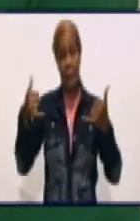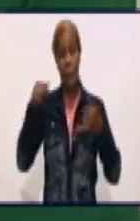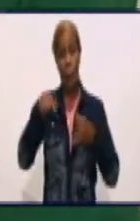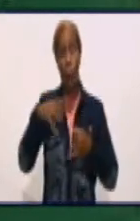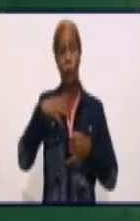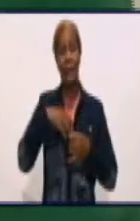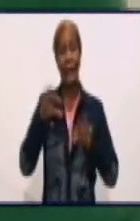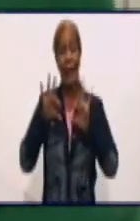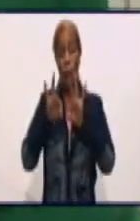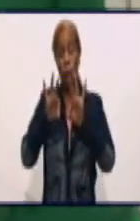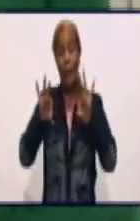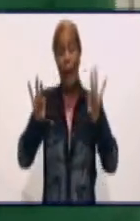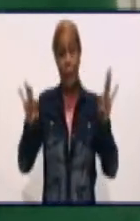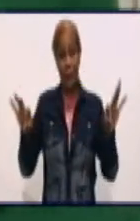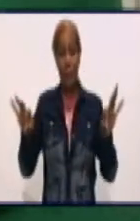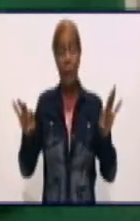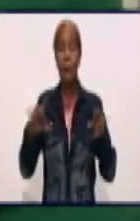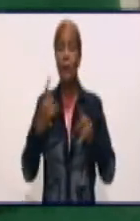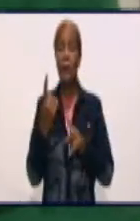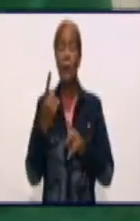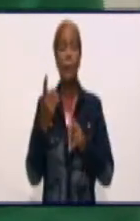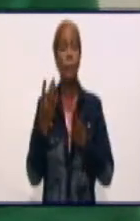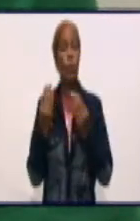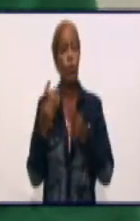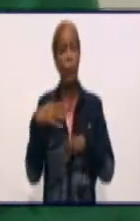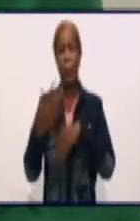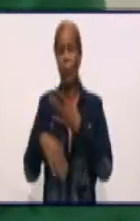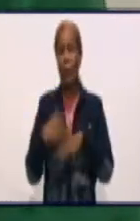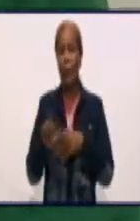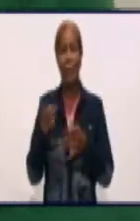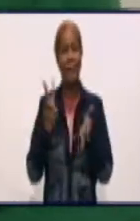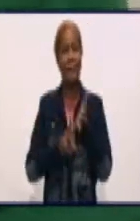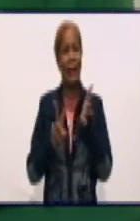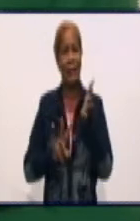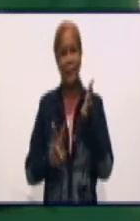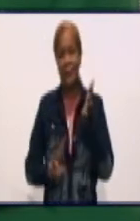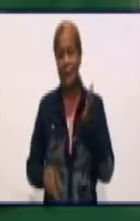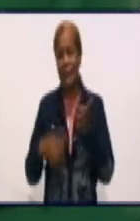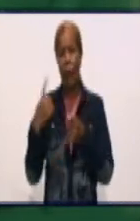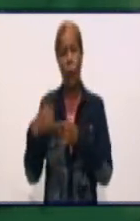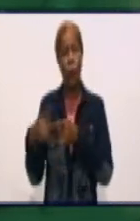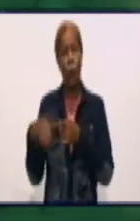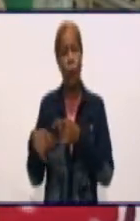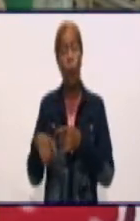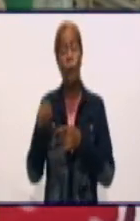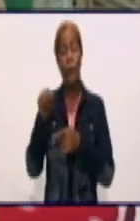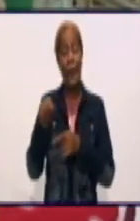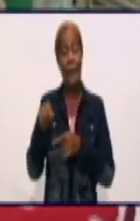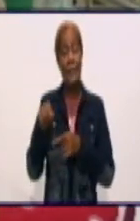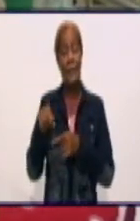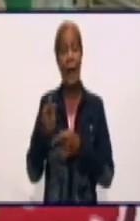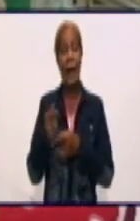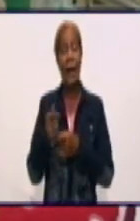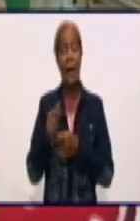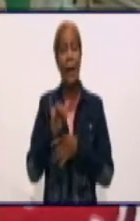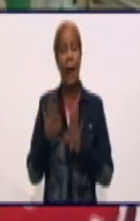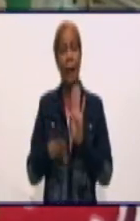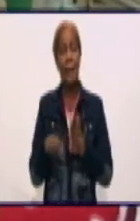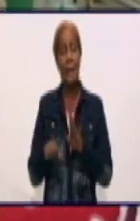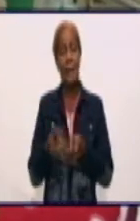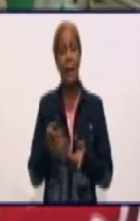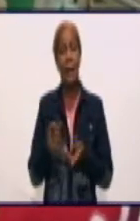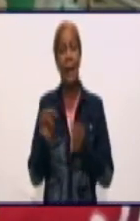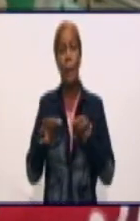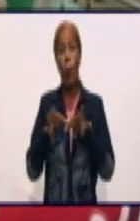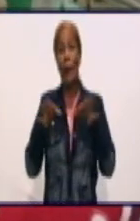guardia. Muchos electros hoy los tenemos parados por falta del cable que lleva del equipo al paciente que se va deteriorando con